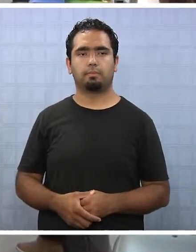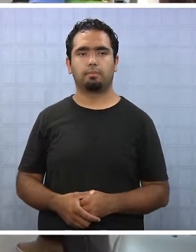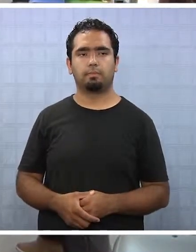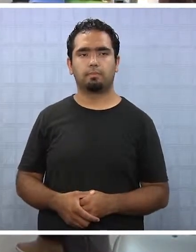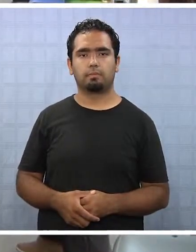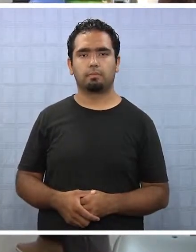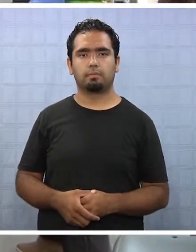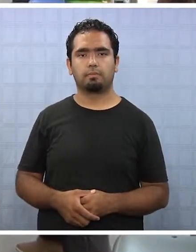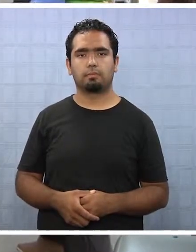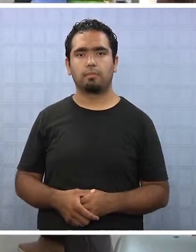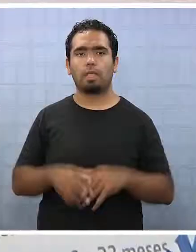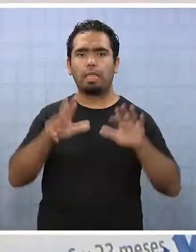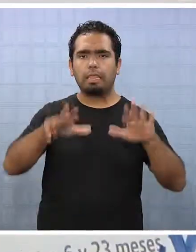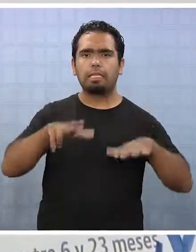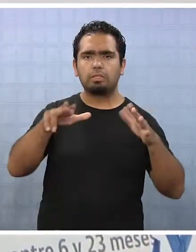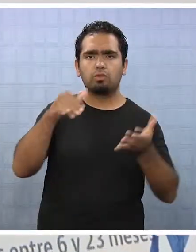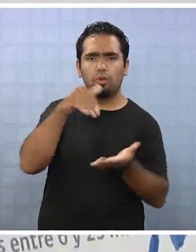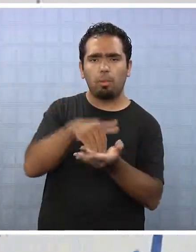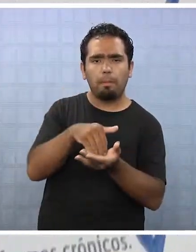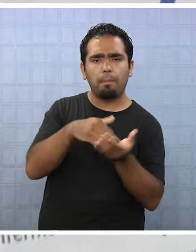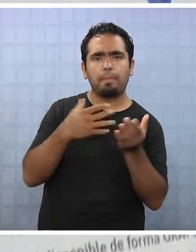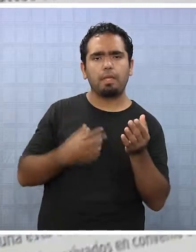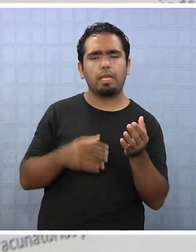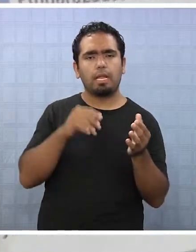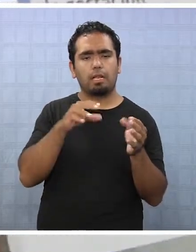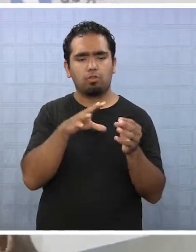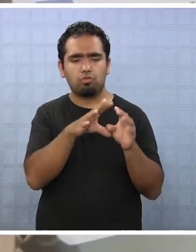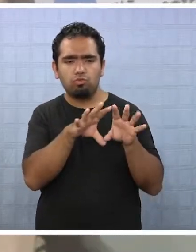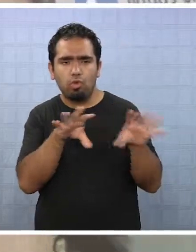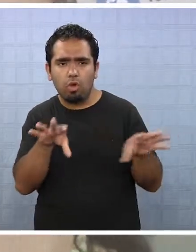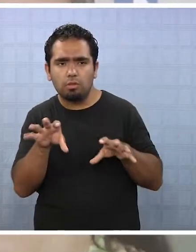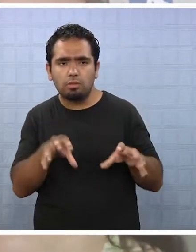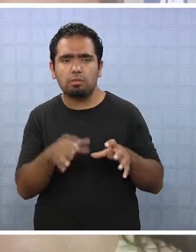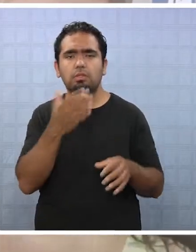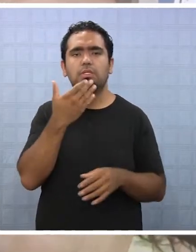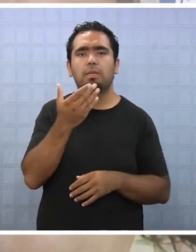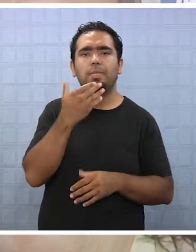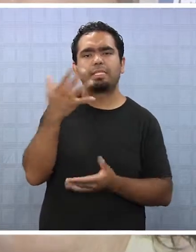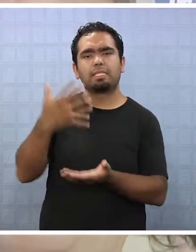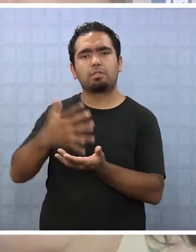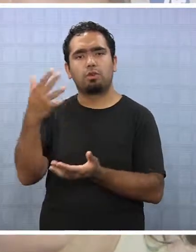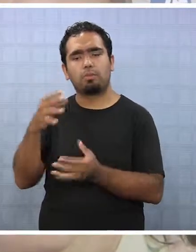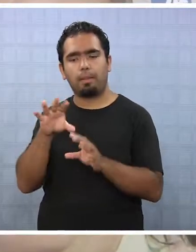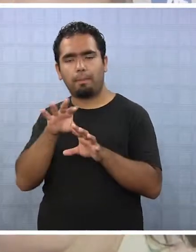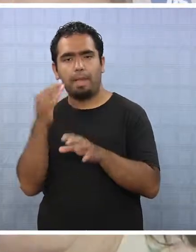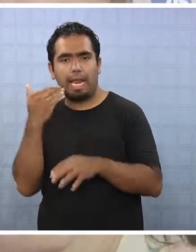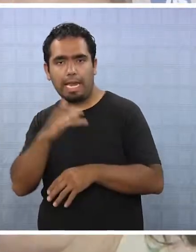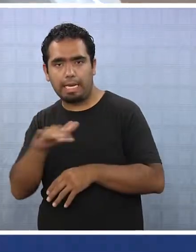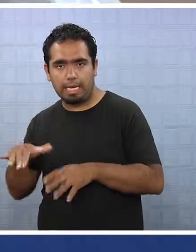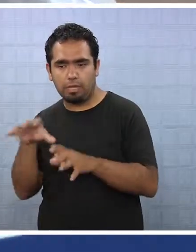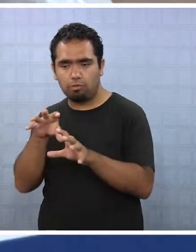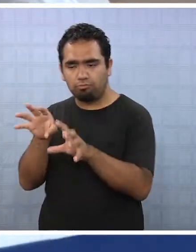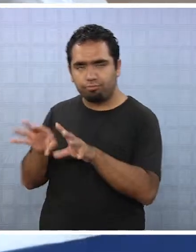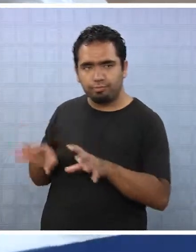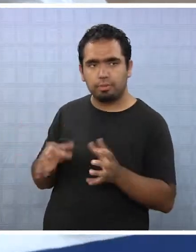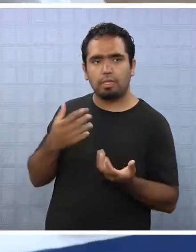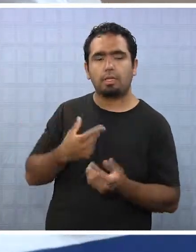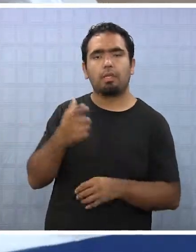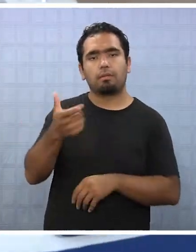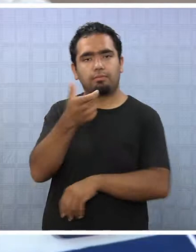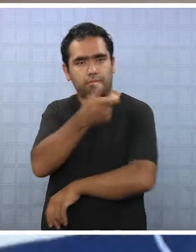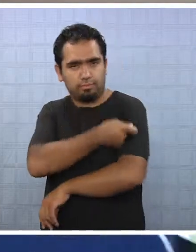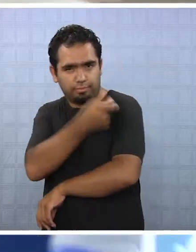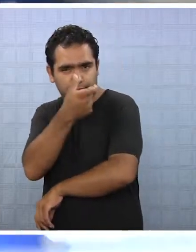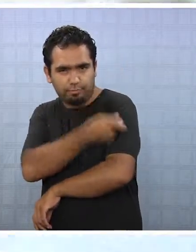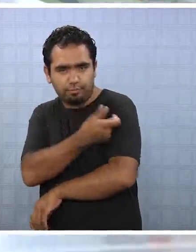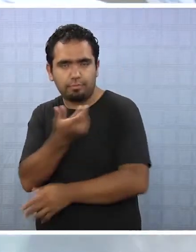Con 18.000 dosis para adultos y 5.000 para niños, comenzó de manera oficial la campaña contra la influenza en Tarapacá. El llamado